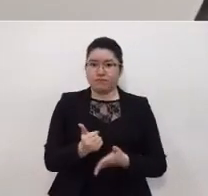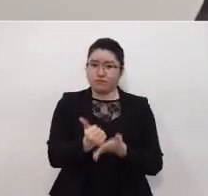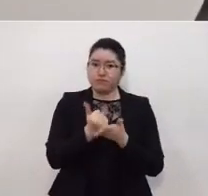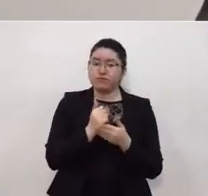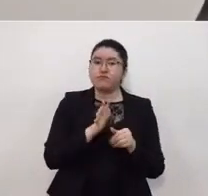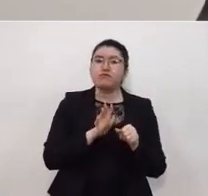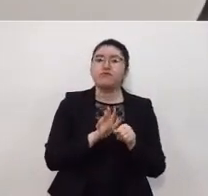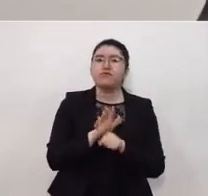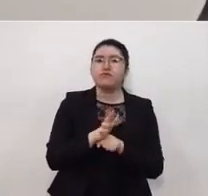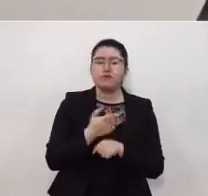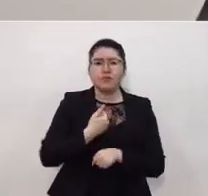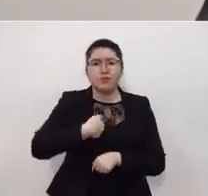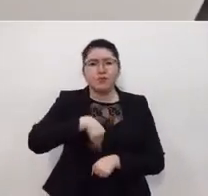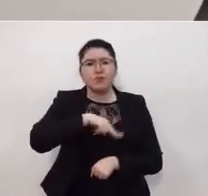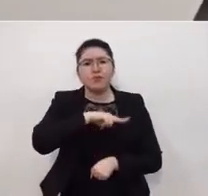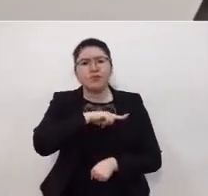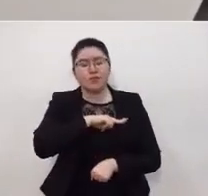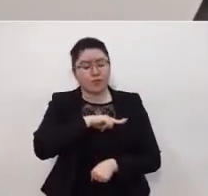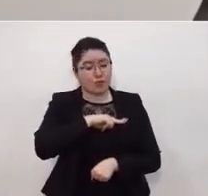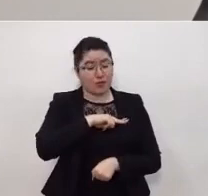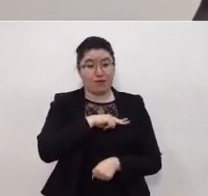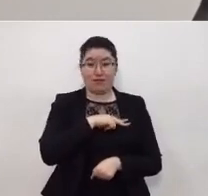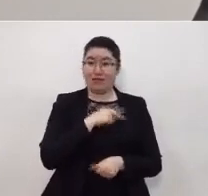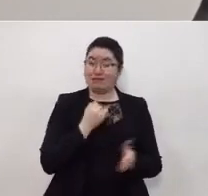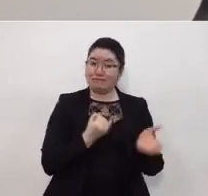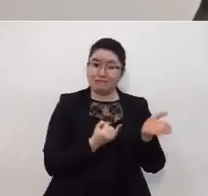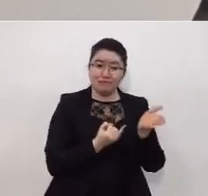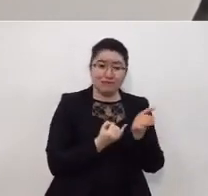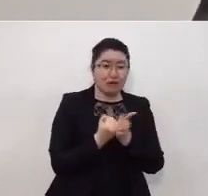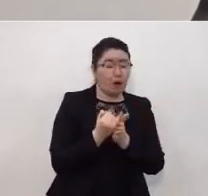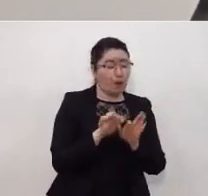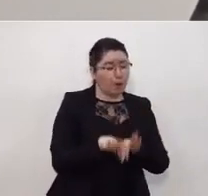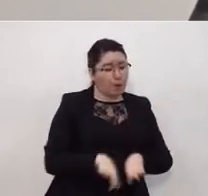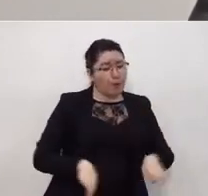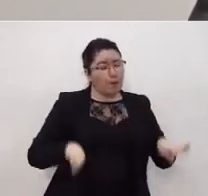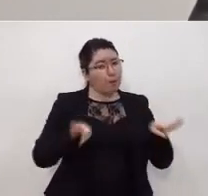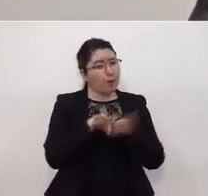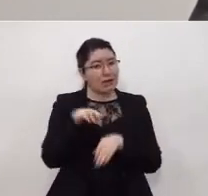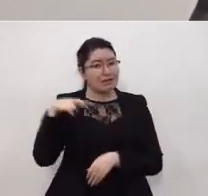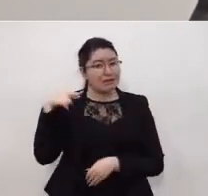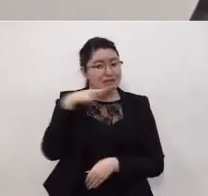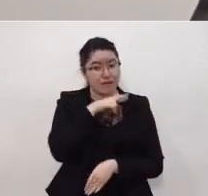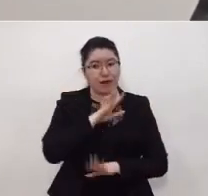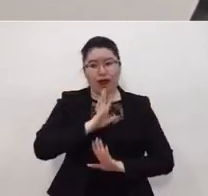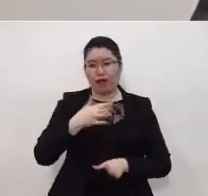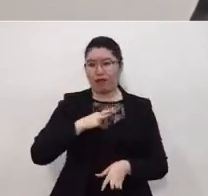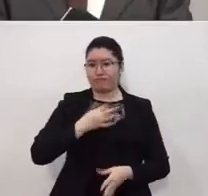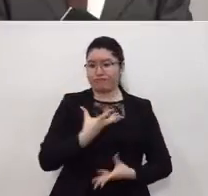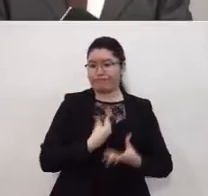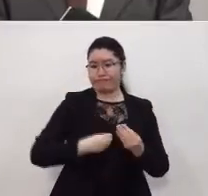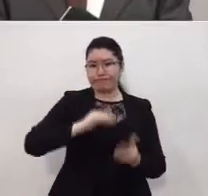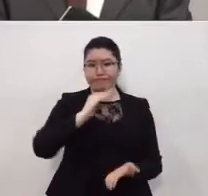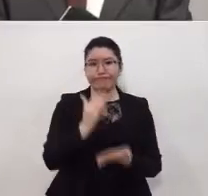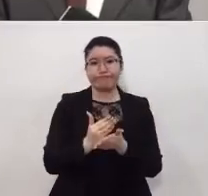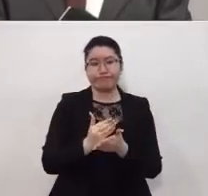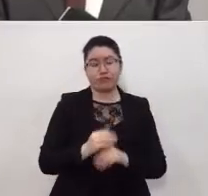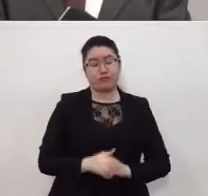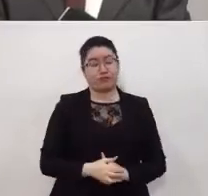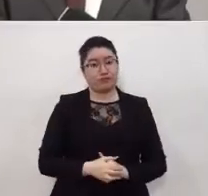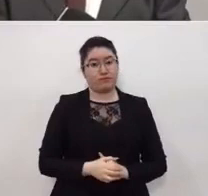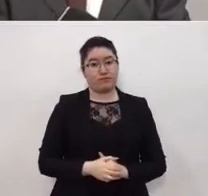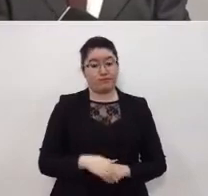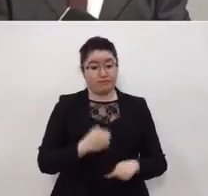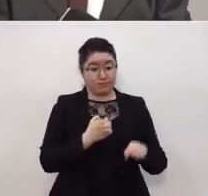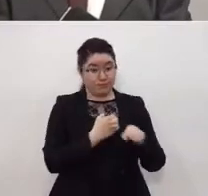tomemos medidas drásticas para frenar el ritmo de contagios el estado de